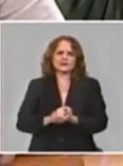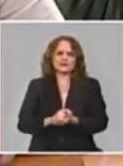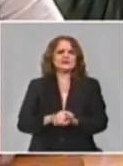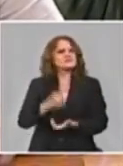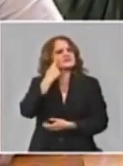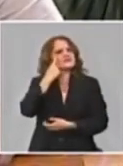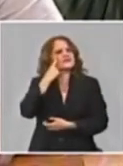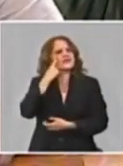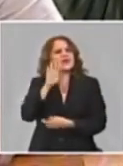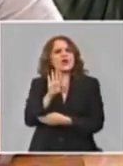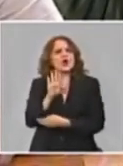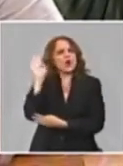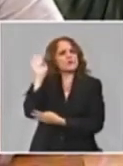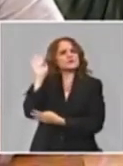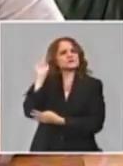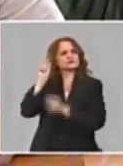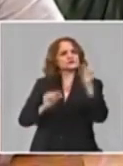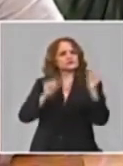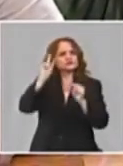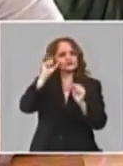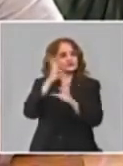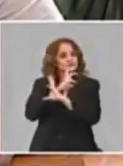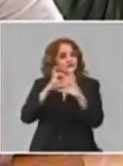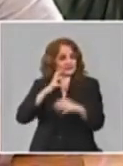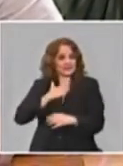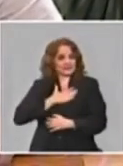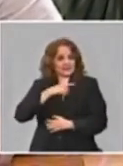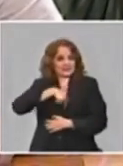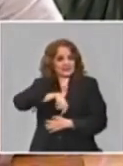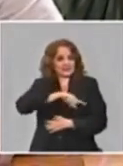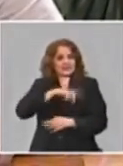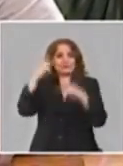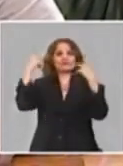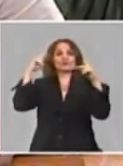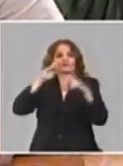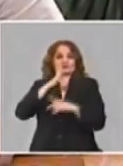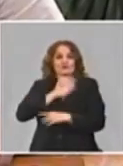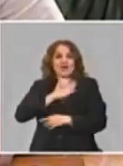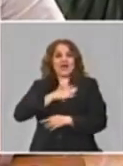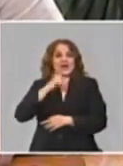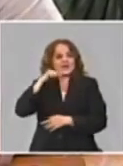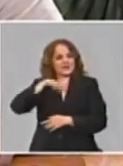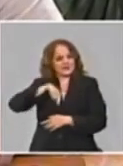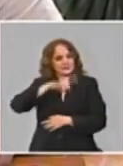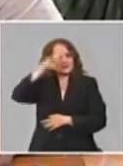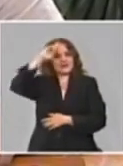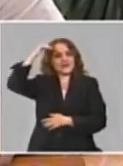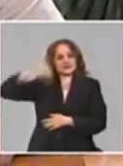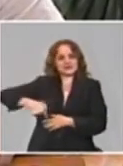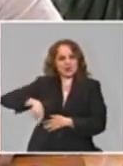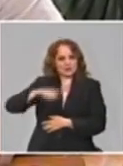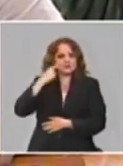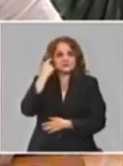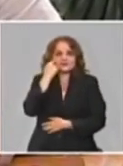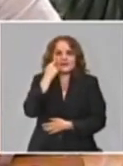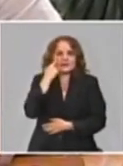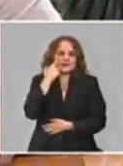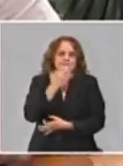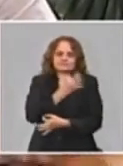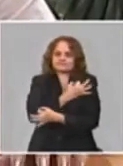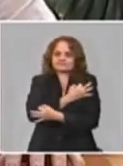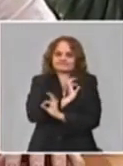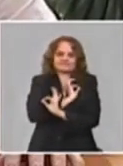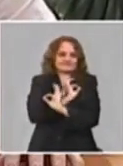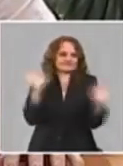compromiso de los científicos cubanos el compromiso de los profesionales de la salud porque el principal el principal investigador en salud